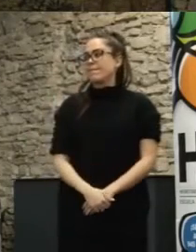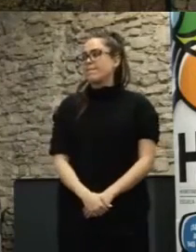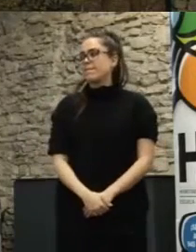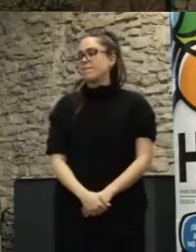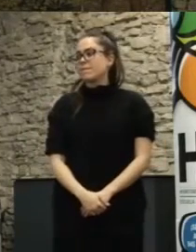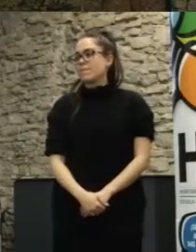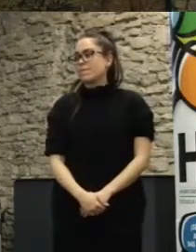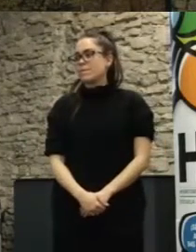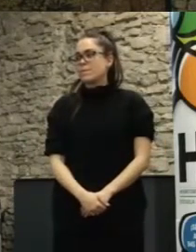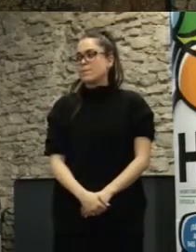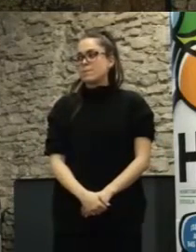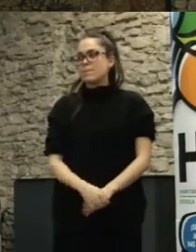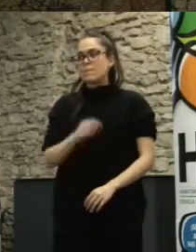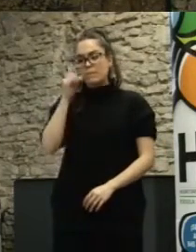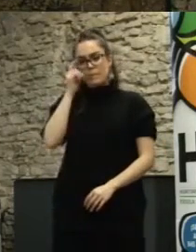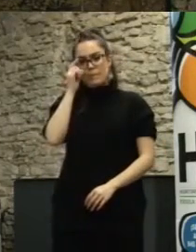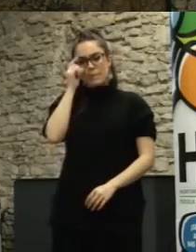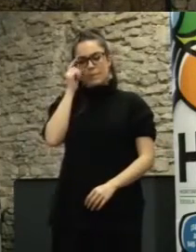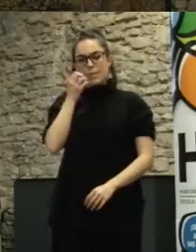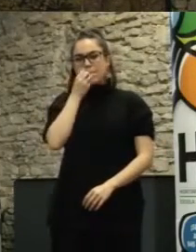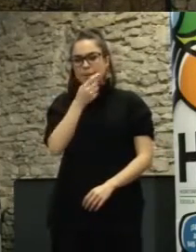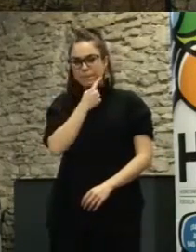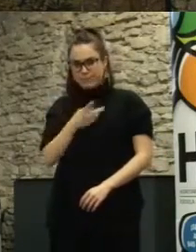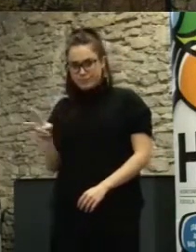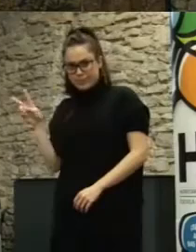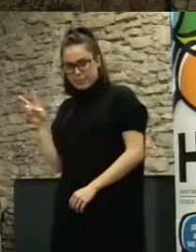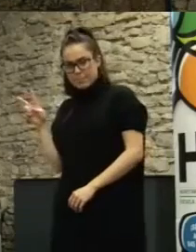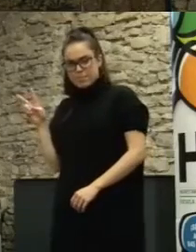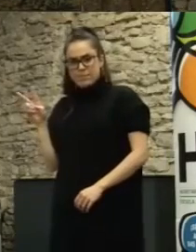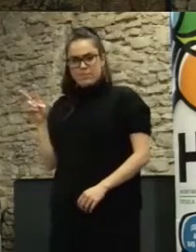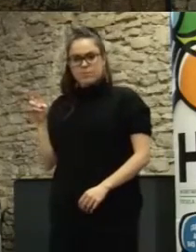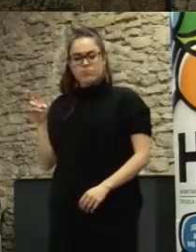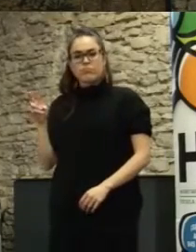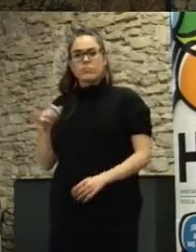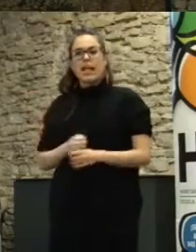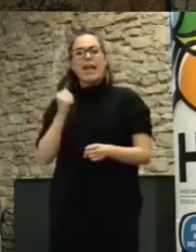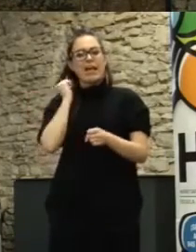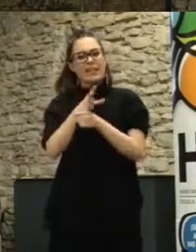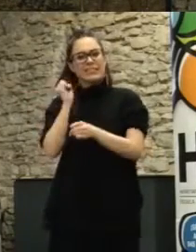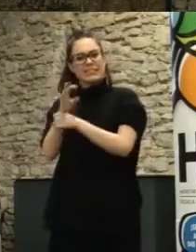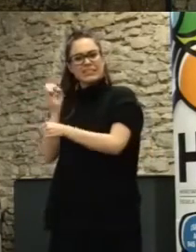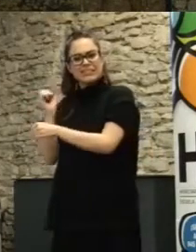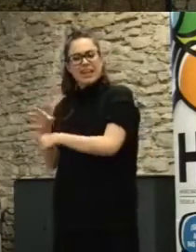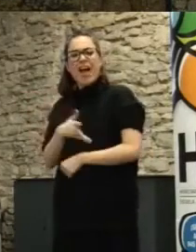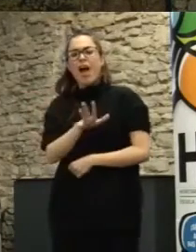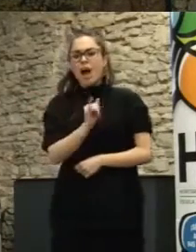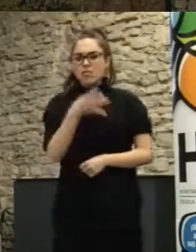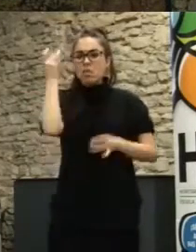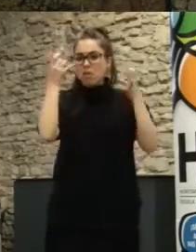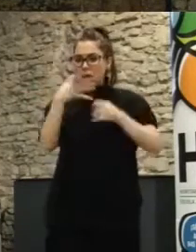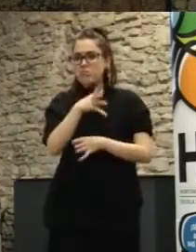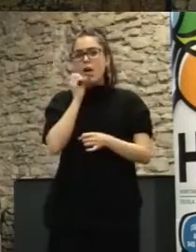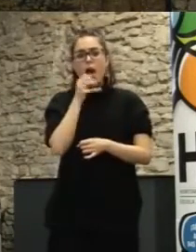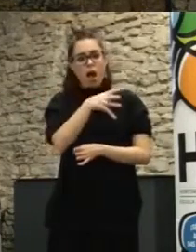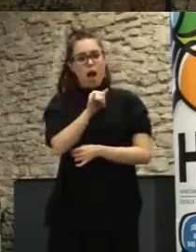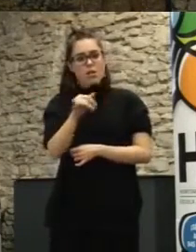bien como veis tenemos desafíos tenemos ideas tenemos que